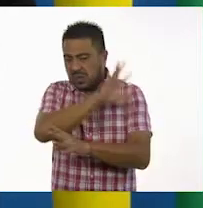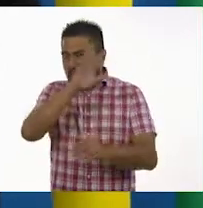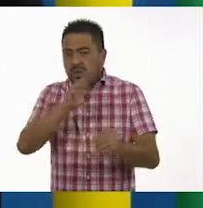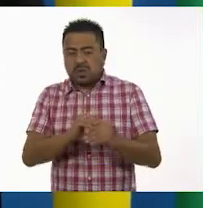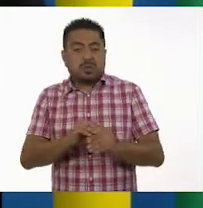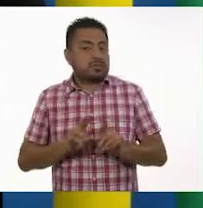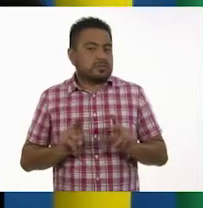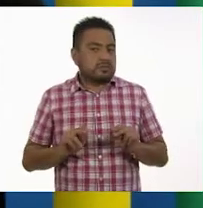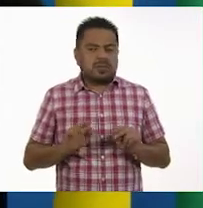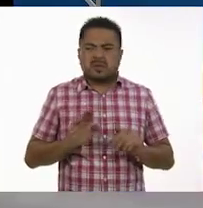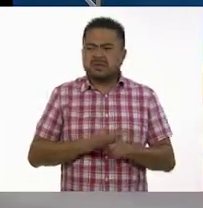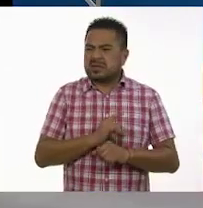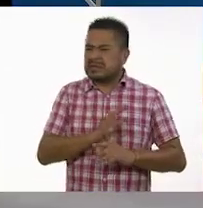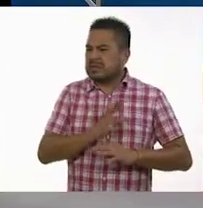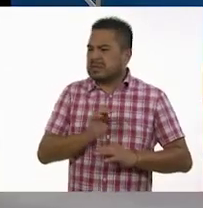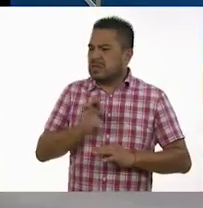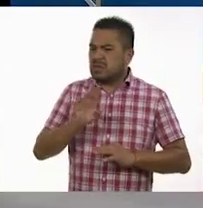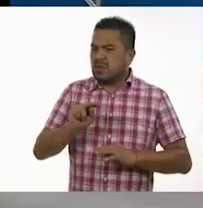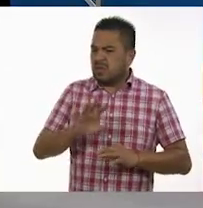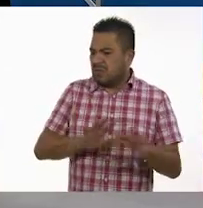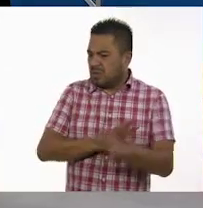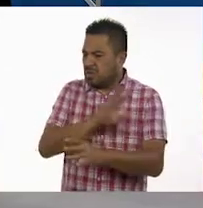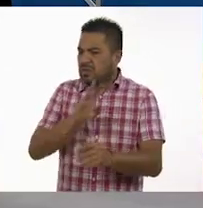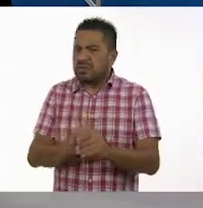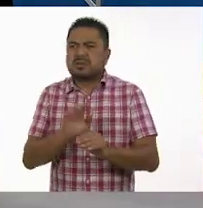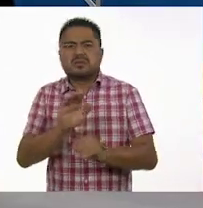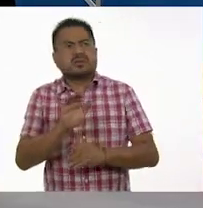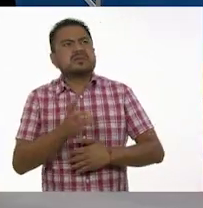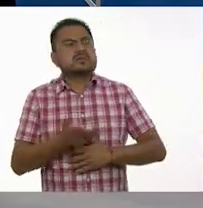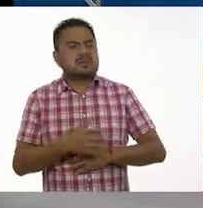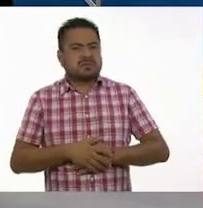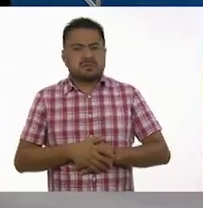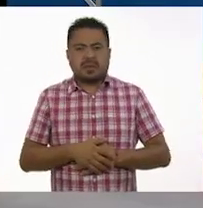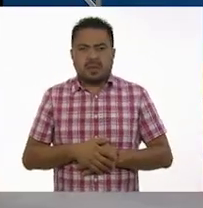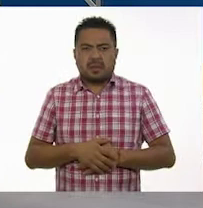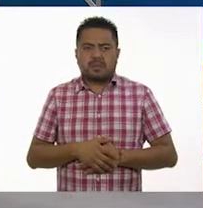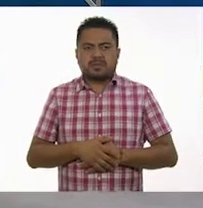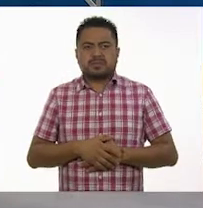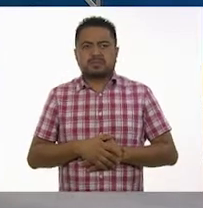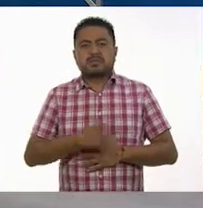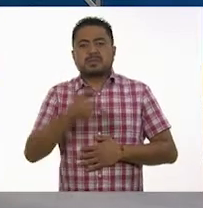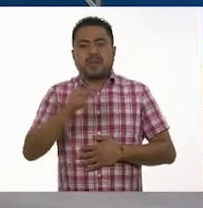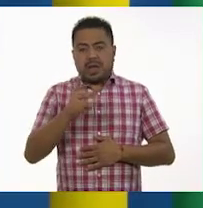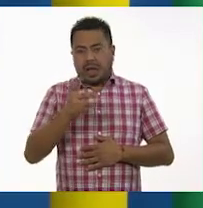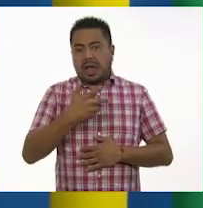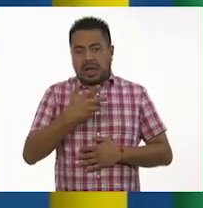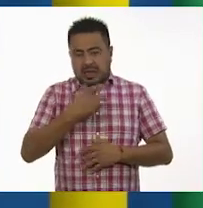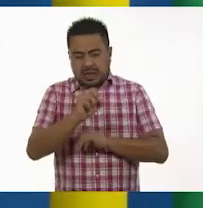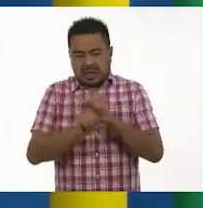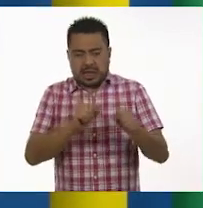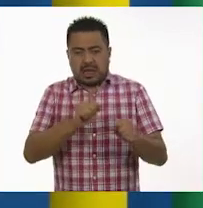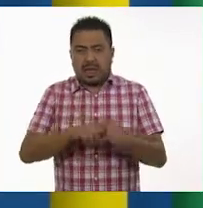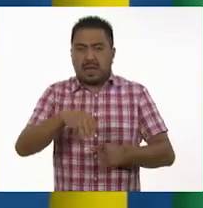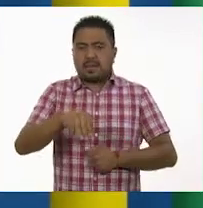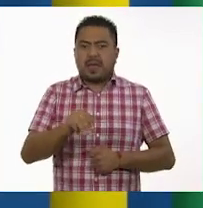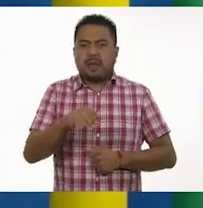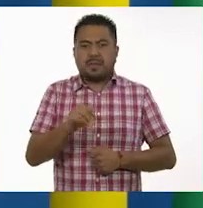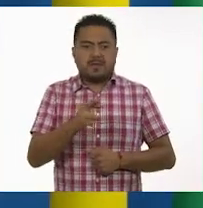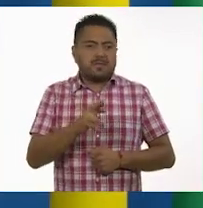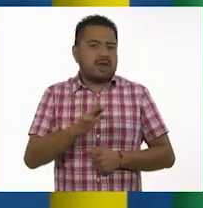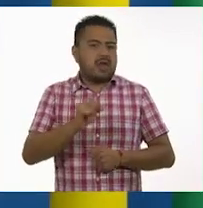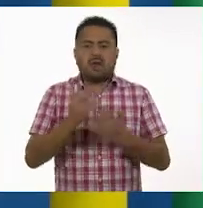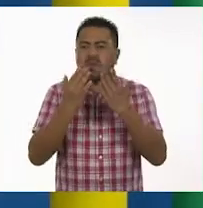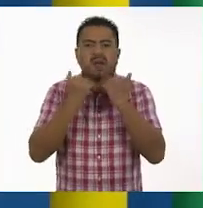Alfonso. ¿Y a qué se refiere con que no todos, maestro? Bueno, pues que existen mamíferos que no cumplen